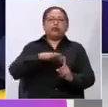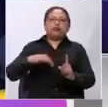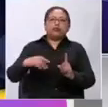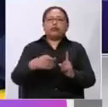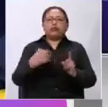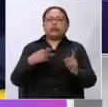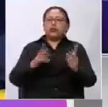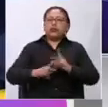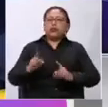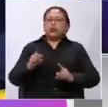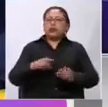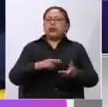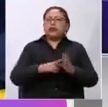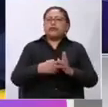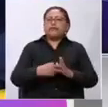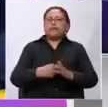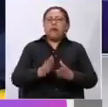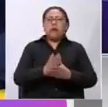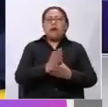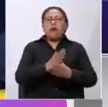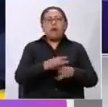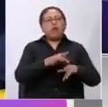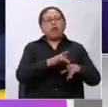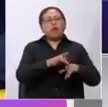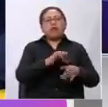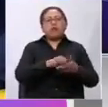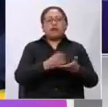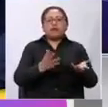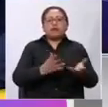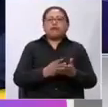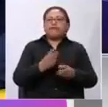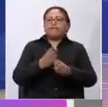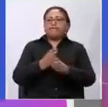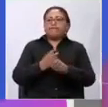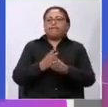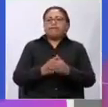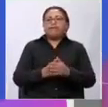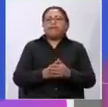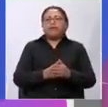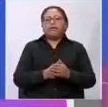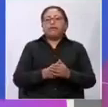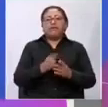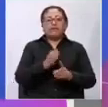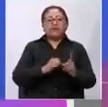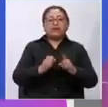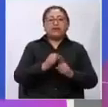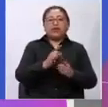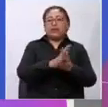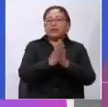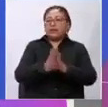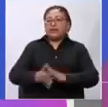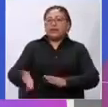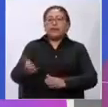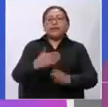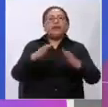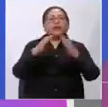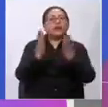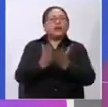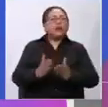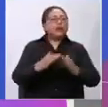bullying especialmente es que en ese momento la situación de armonía en las unidades